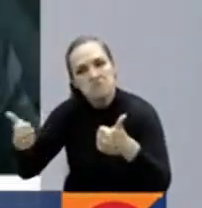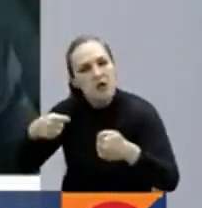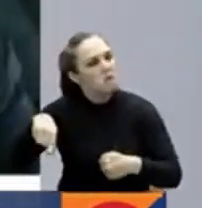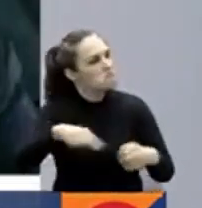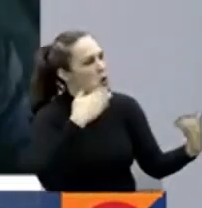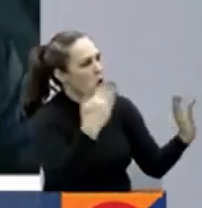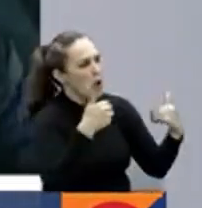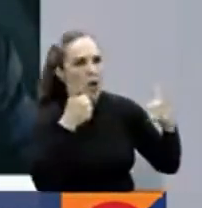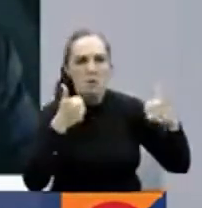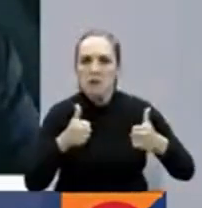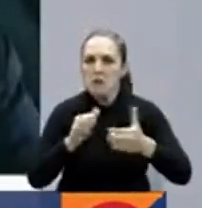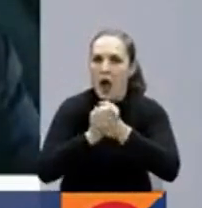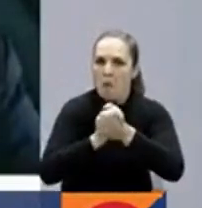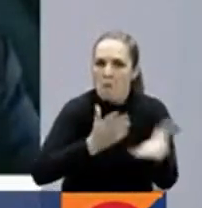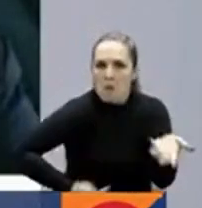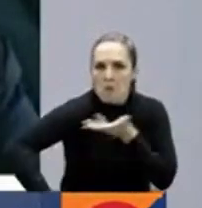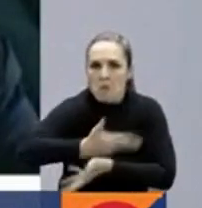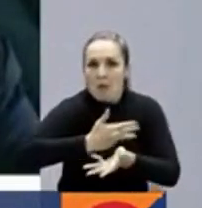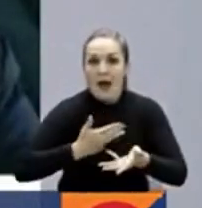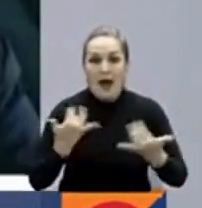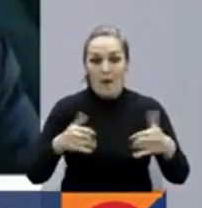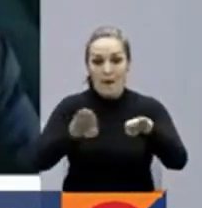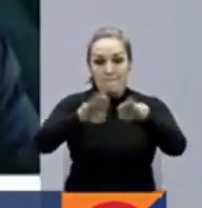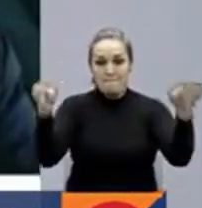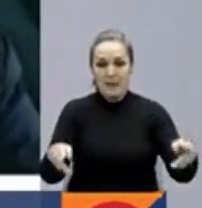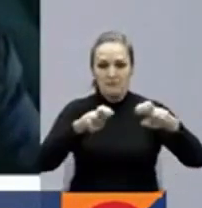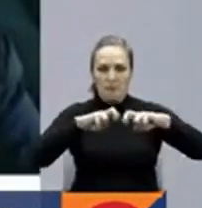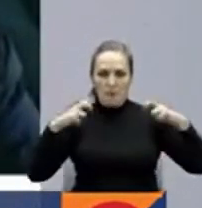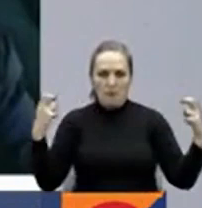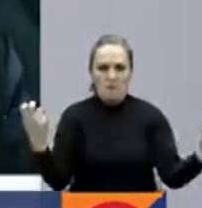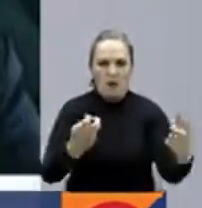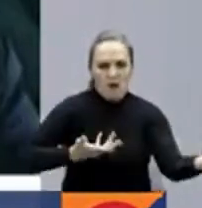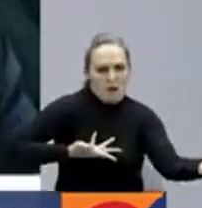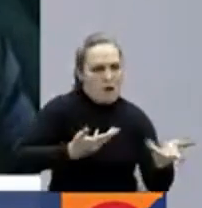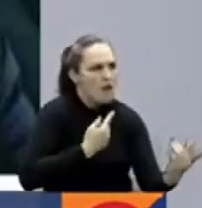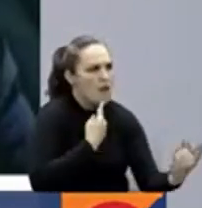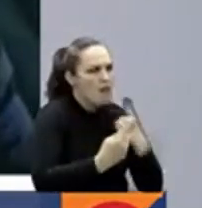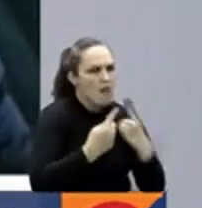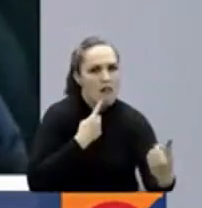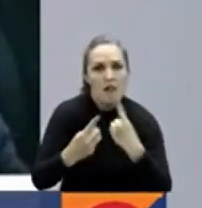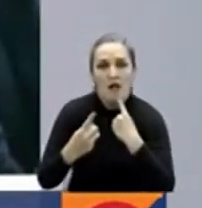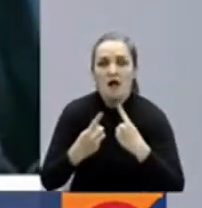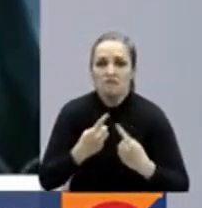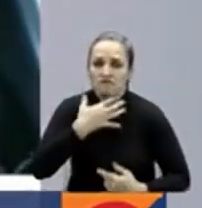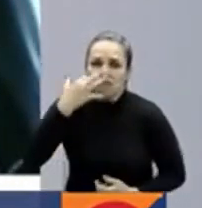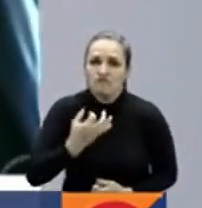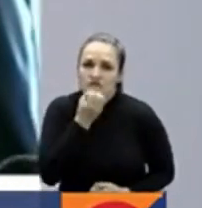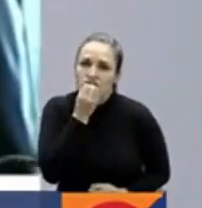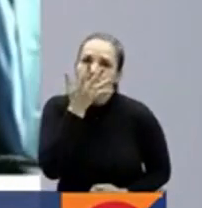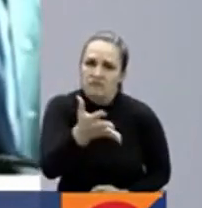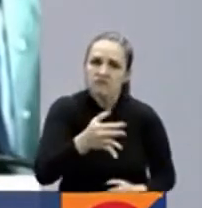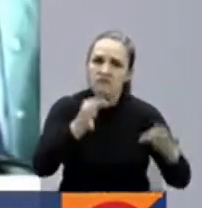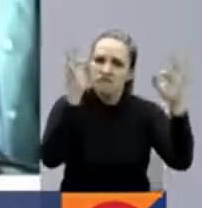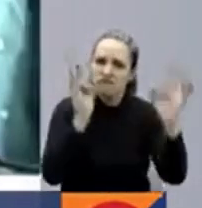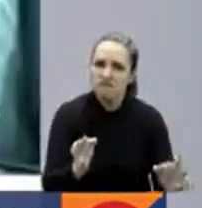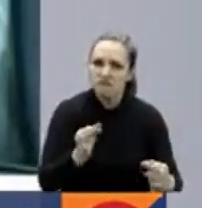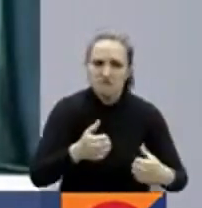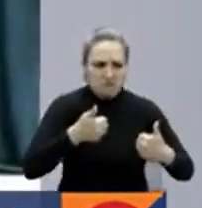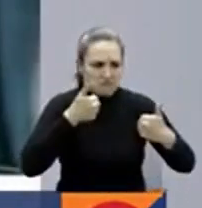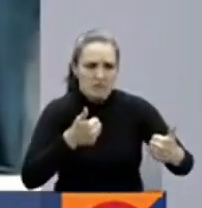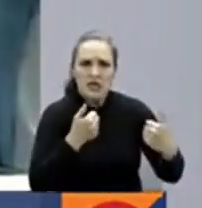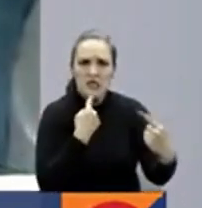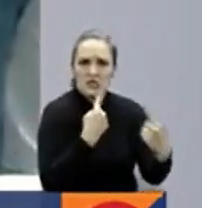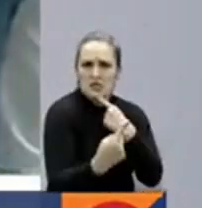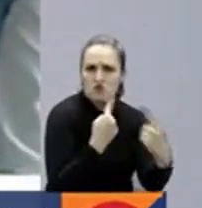semana. La mesa de diálogos valora la franqueza y la profundidad que tuvo el proceso de discusión y conviene en